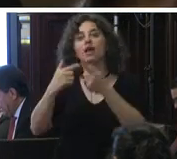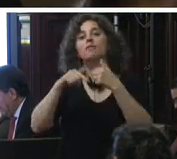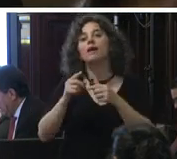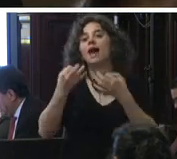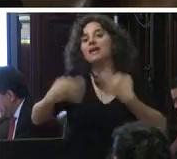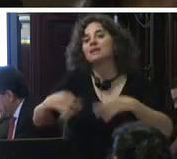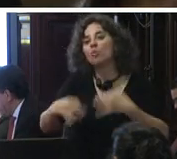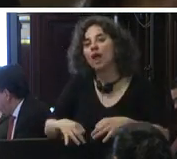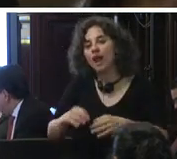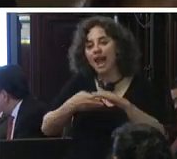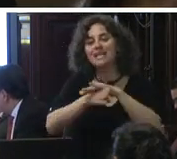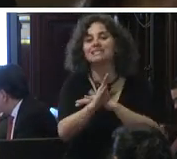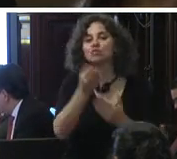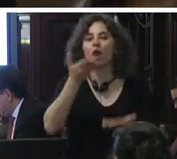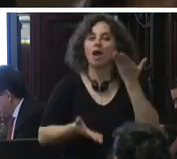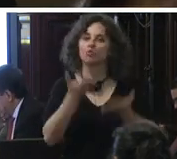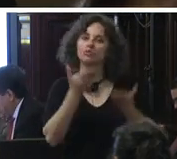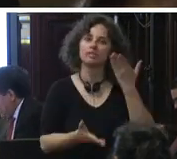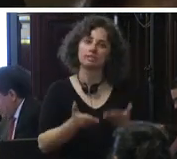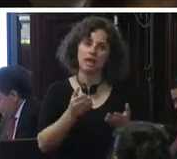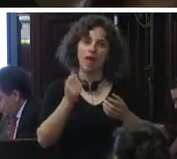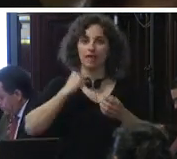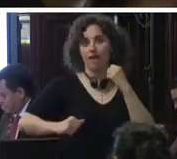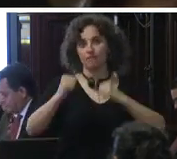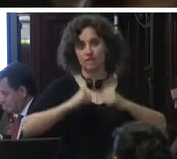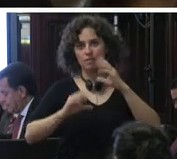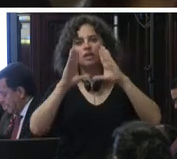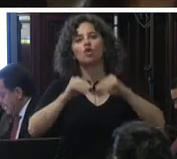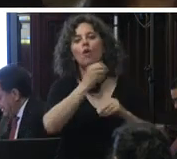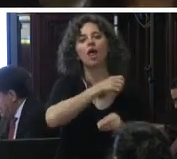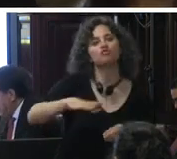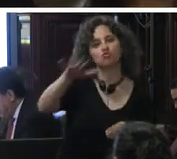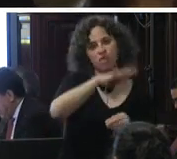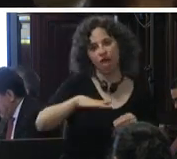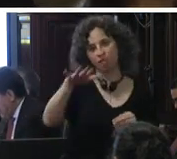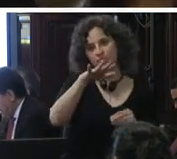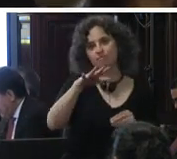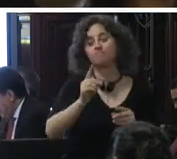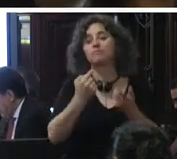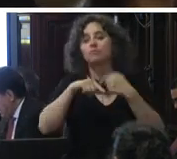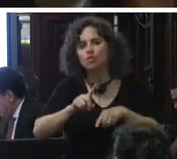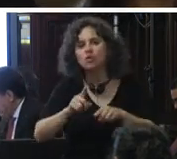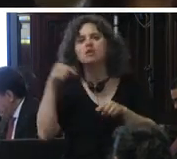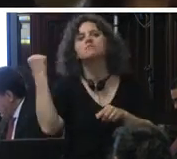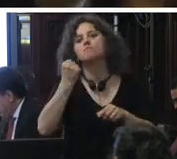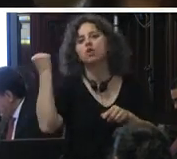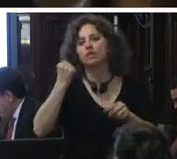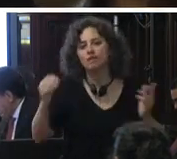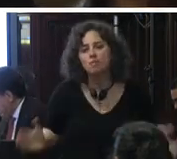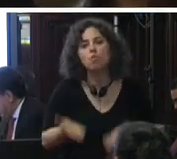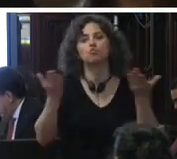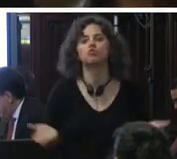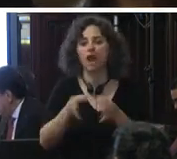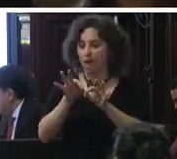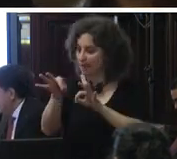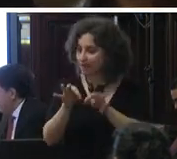protección de las víctimas así como de la sociedad en su conjunto de ahí que consideremos importante impulsar las medidas